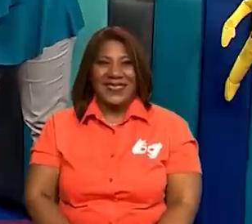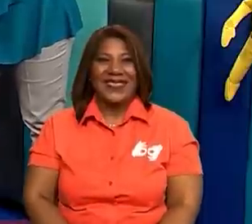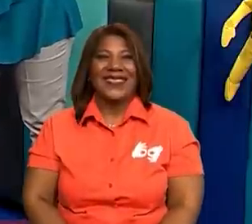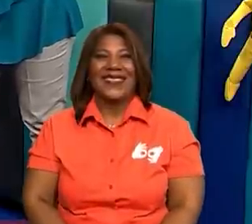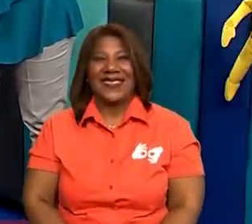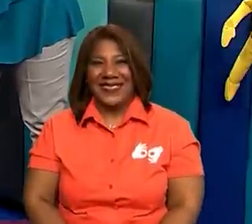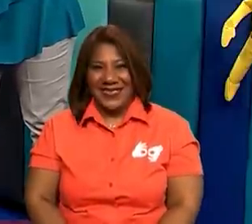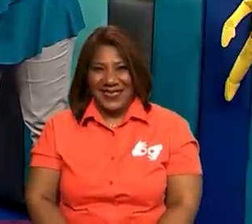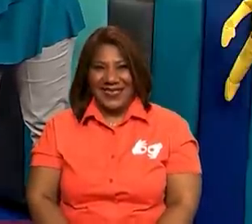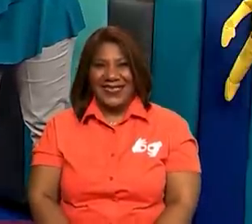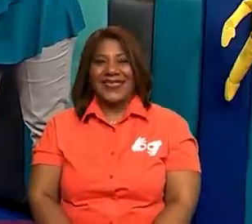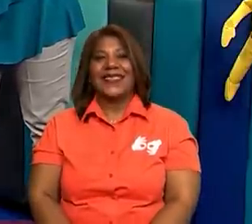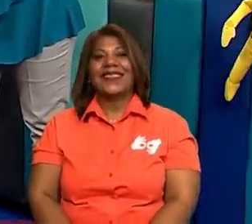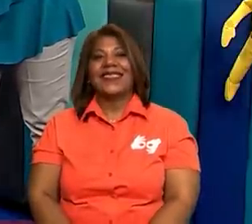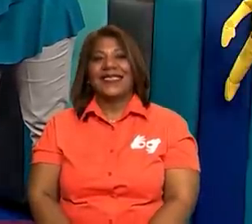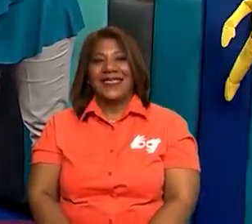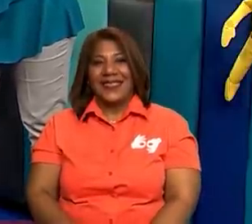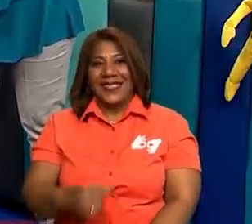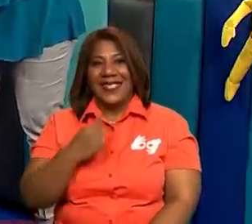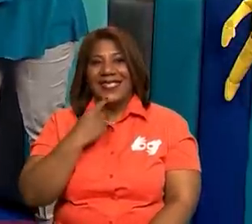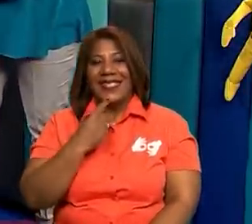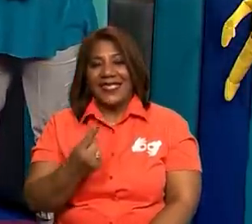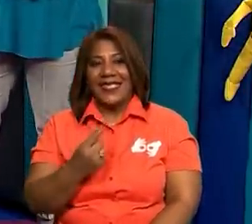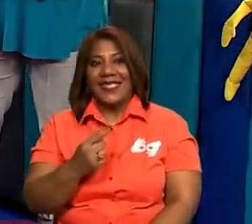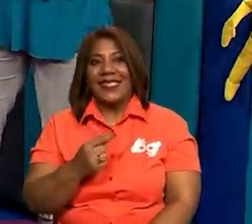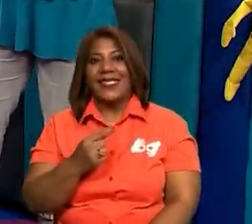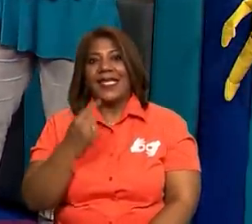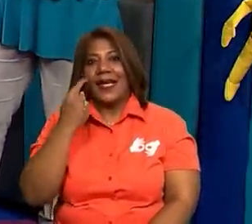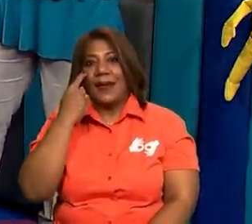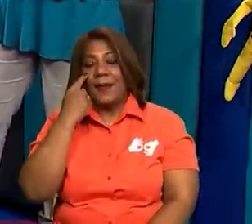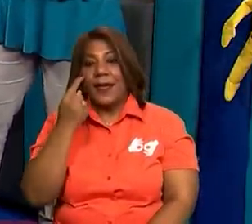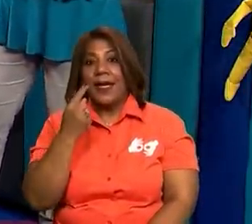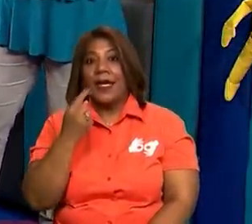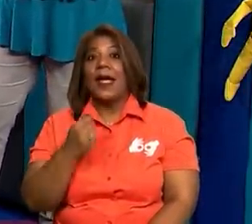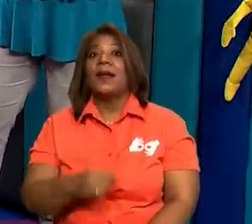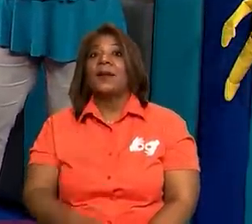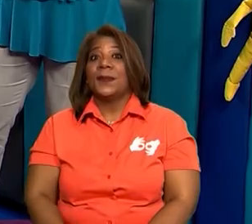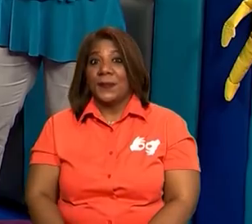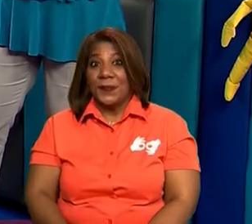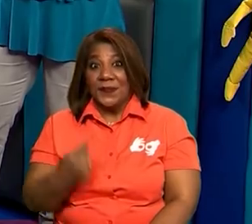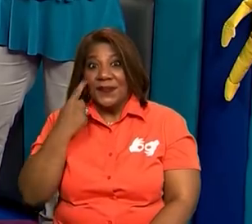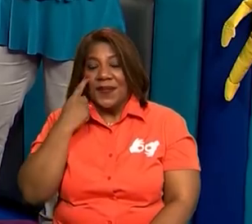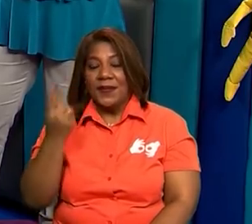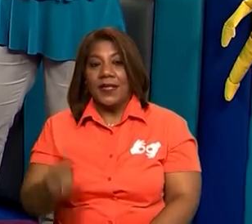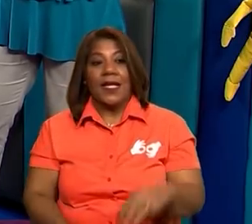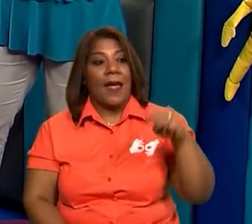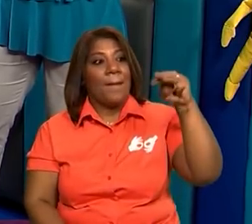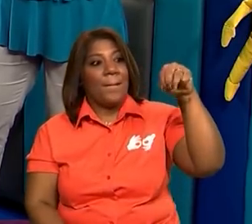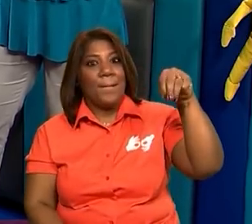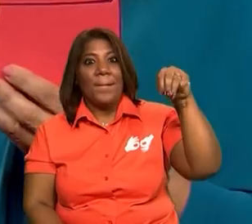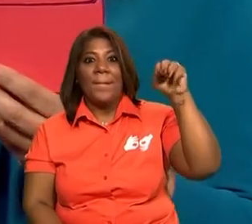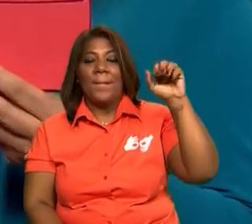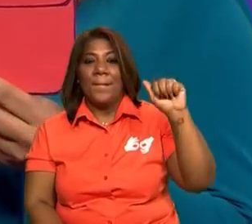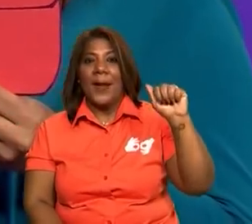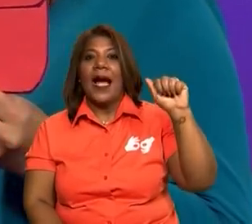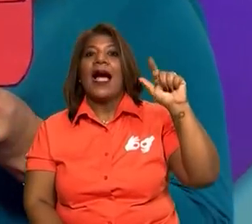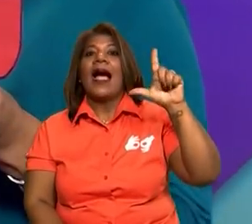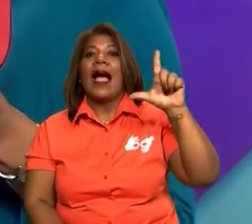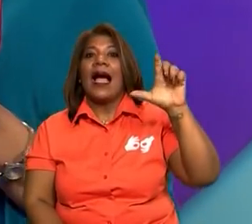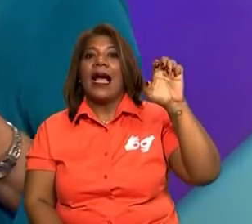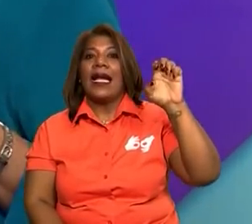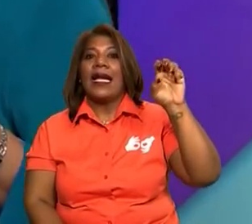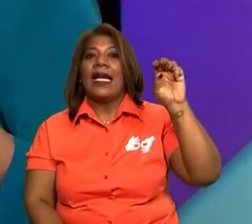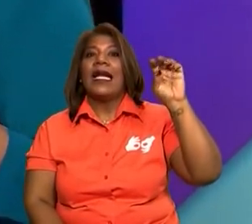a escribir la palabra maletín. Ahí está la palabra al lado. Y también